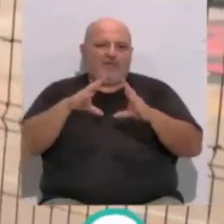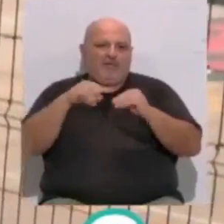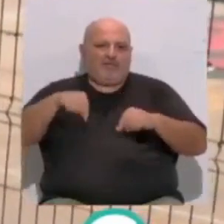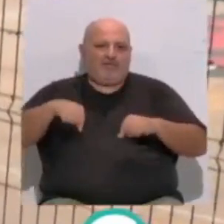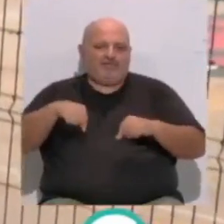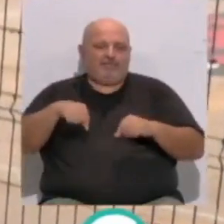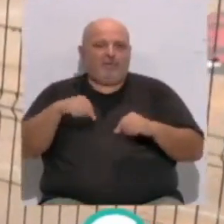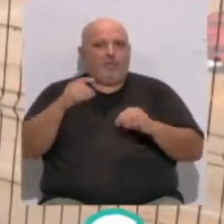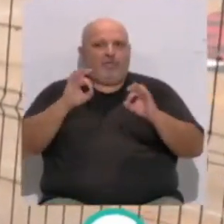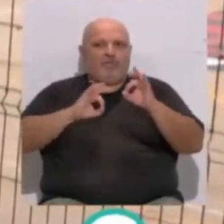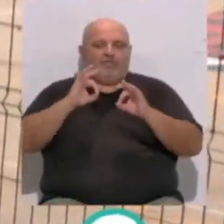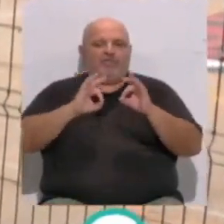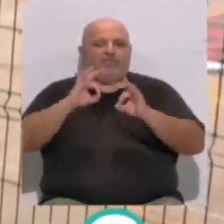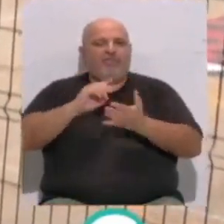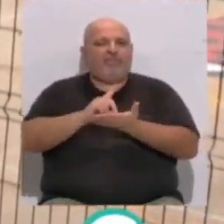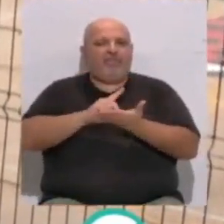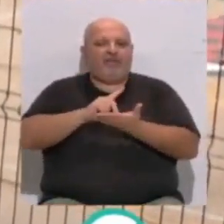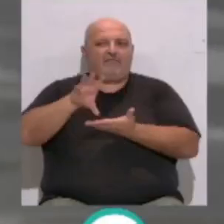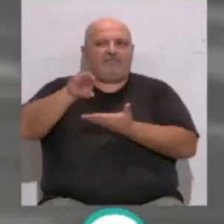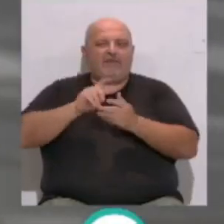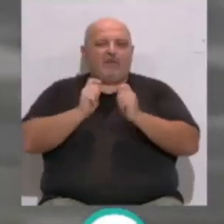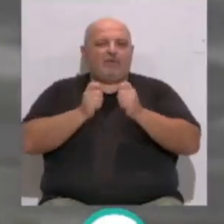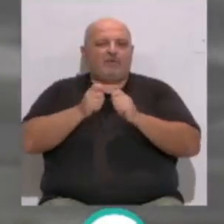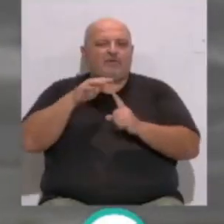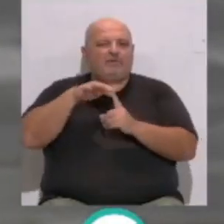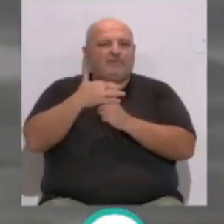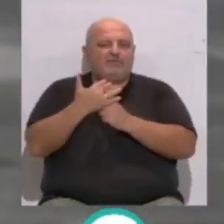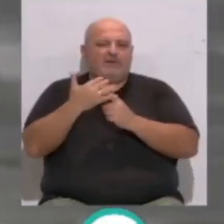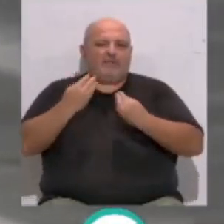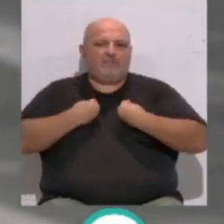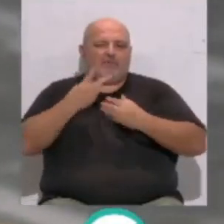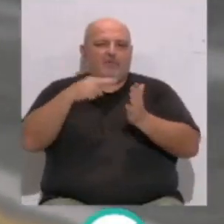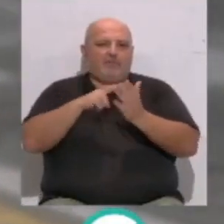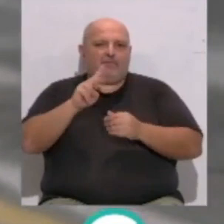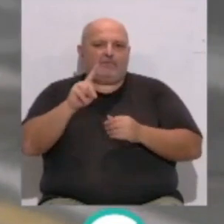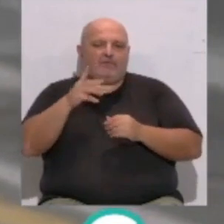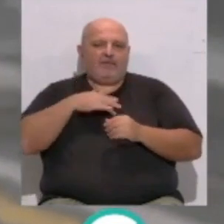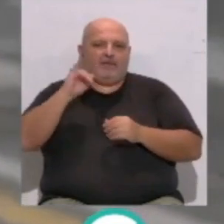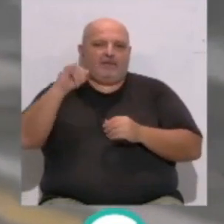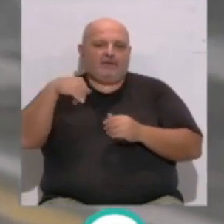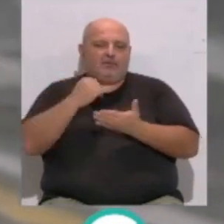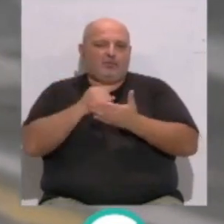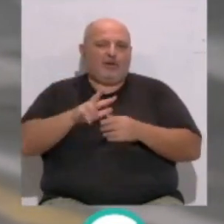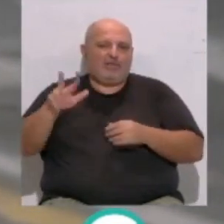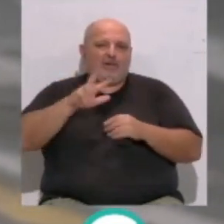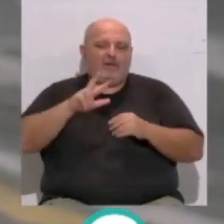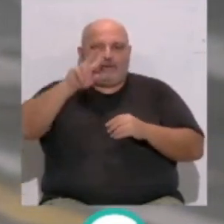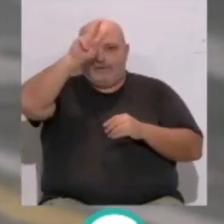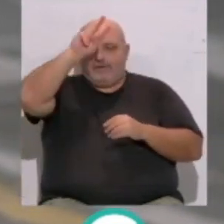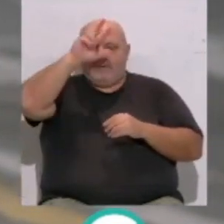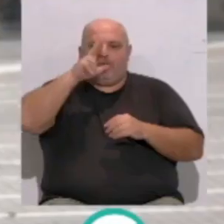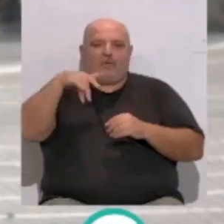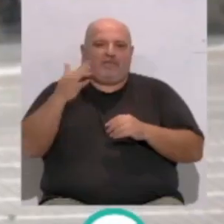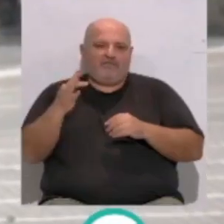Unas cifras extraídas a partir de la encuesta de condiciones de vida 2021 del INE y que han preocupado a UNICEF y al